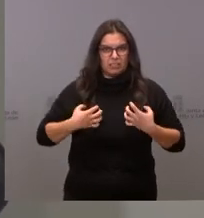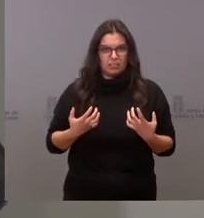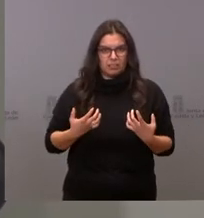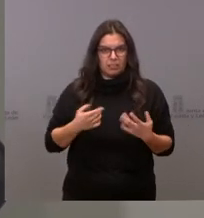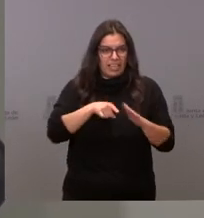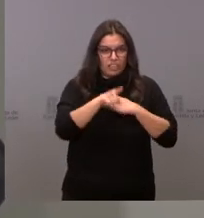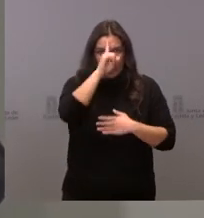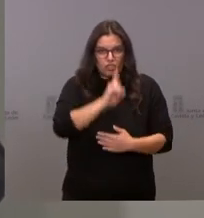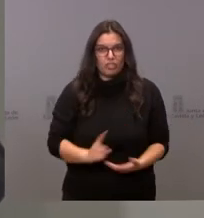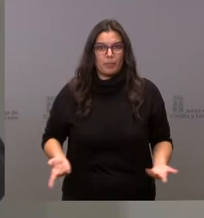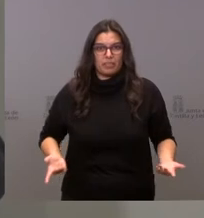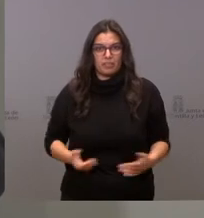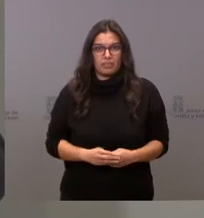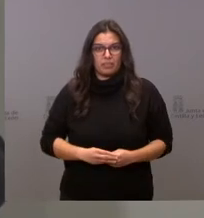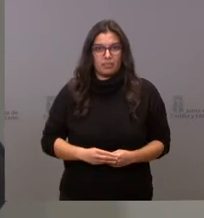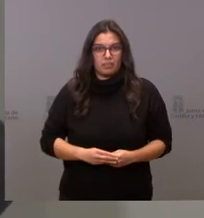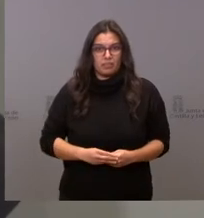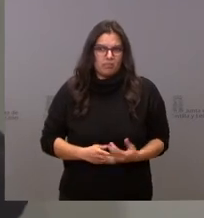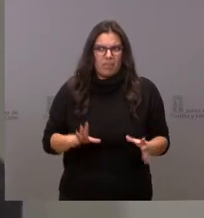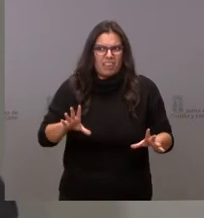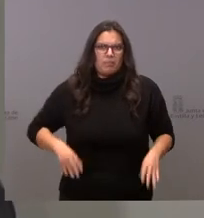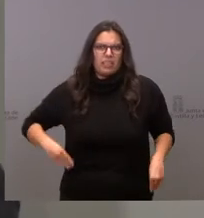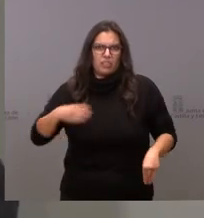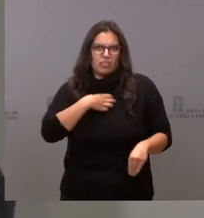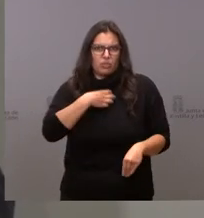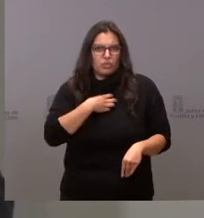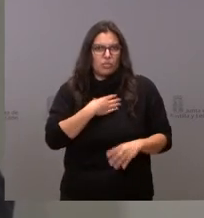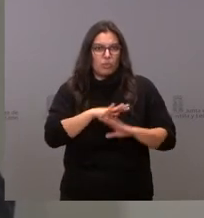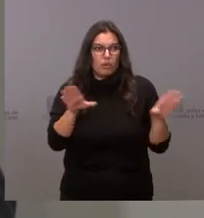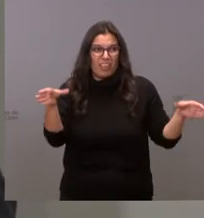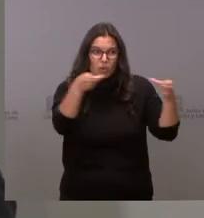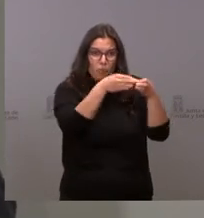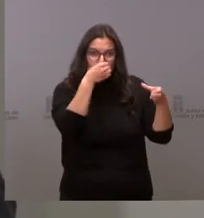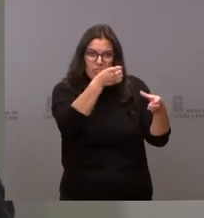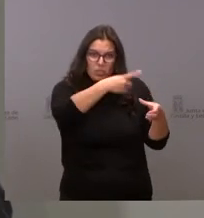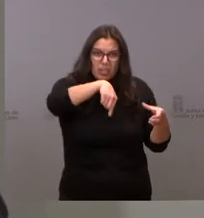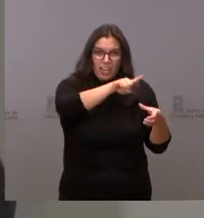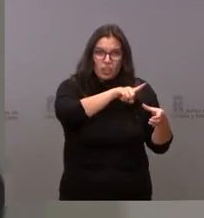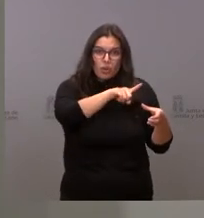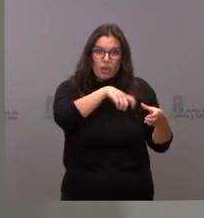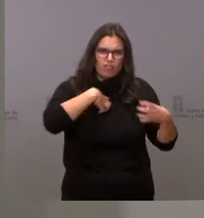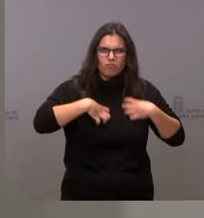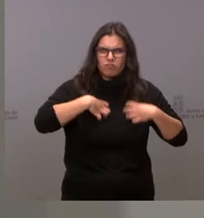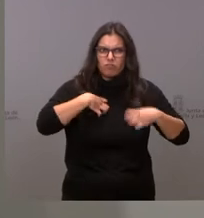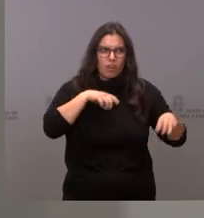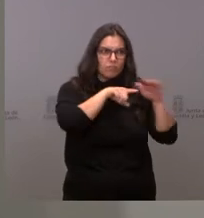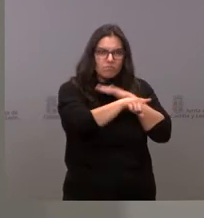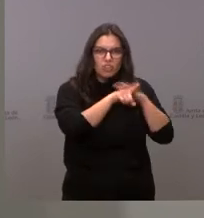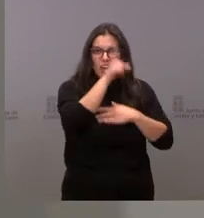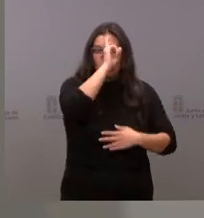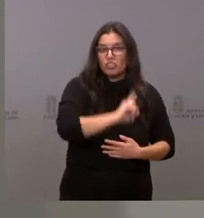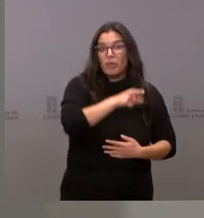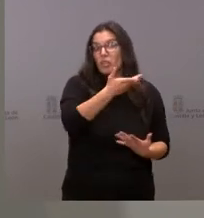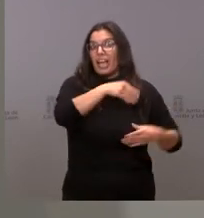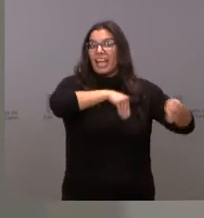es absolutamente intolerable que el partido socialista sea incapaz de gestionar su frustración y que su estrategia